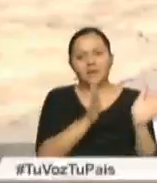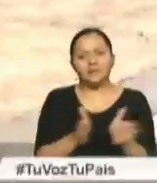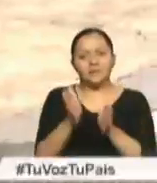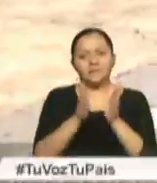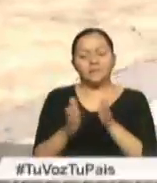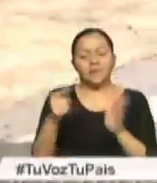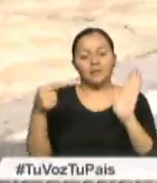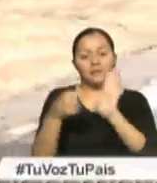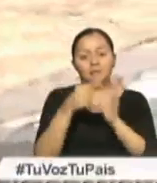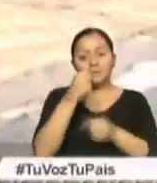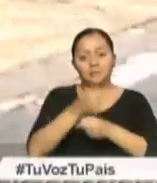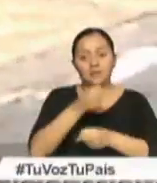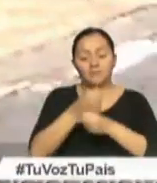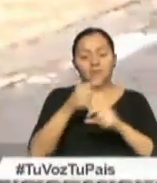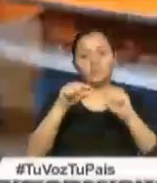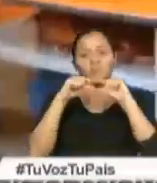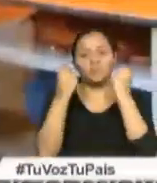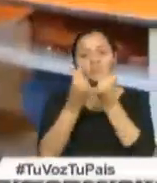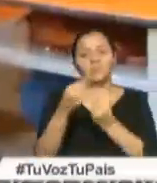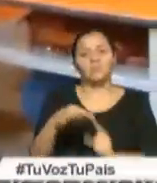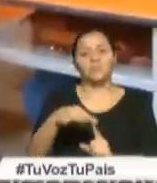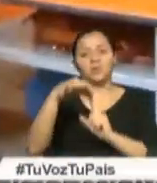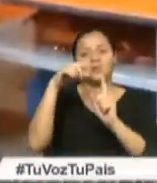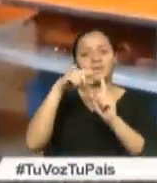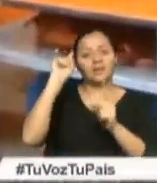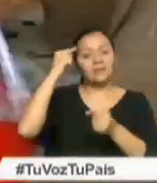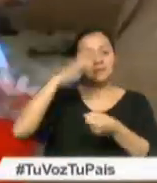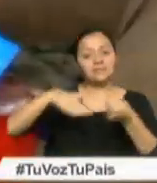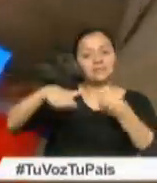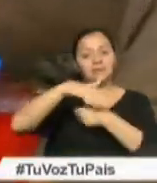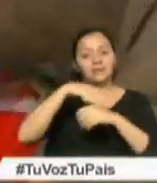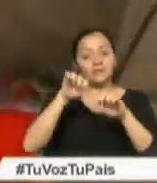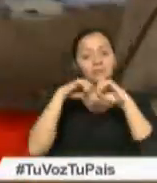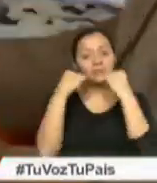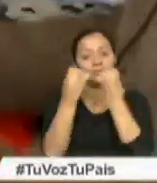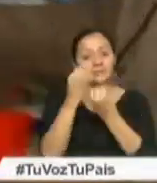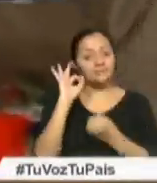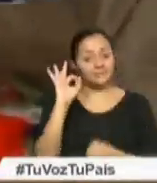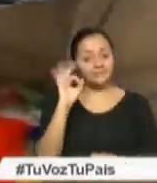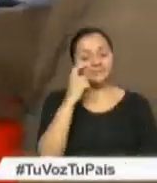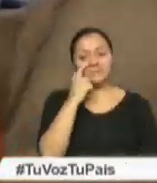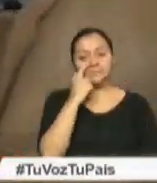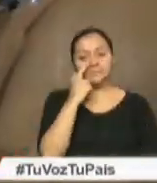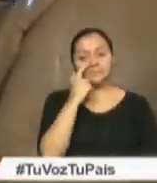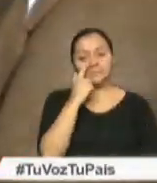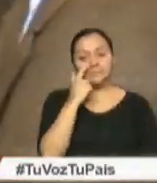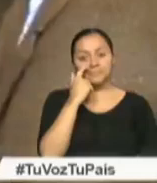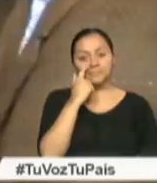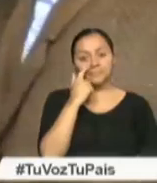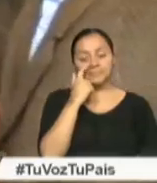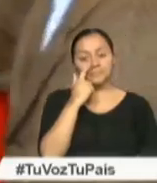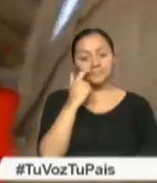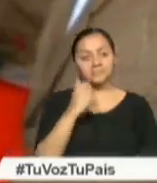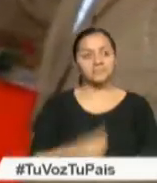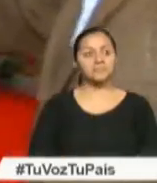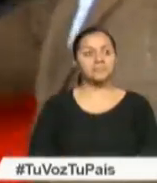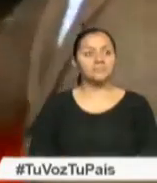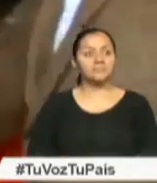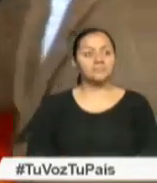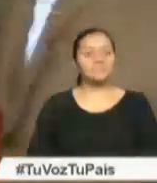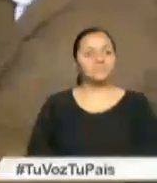designadas con este grupo priorizado por el Estado y la sociedad. Carolina Díaz, Noticiero Ciudadano.